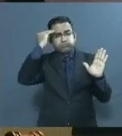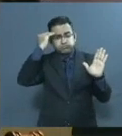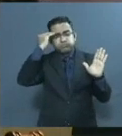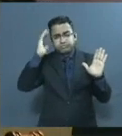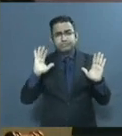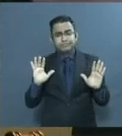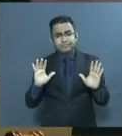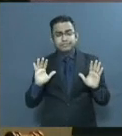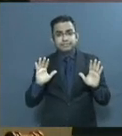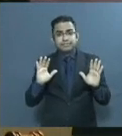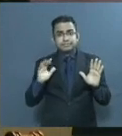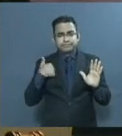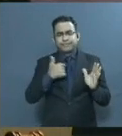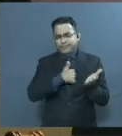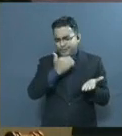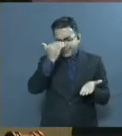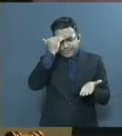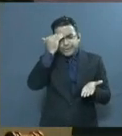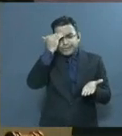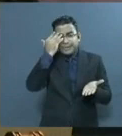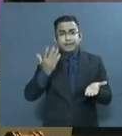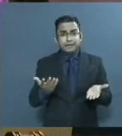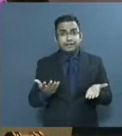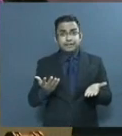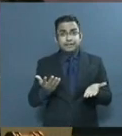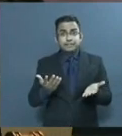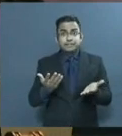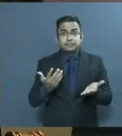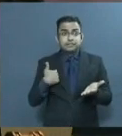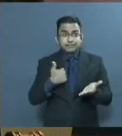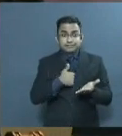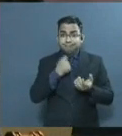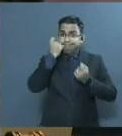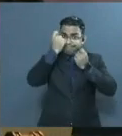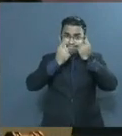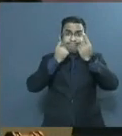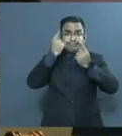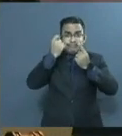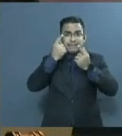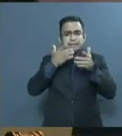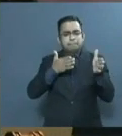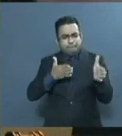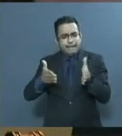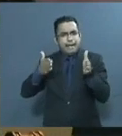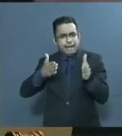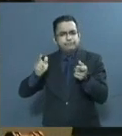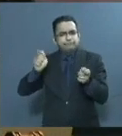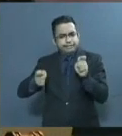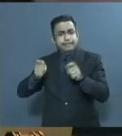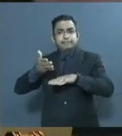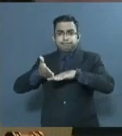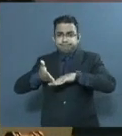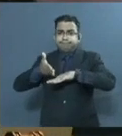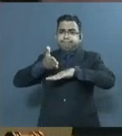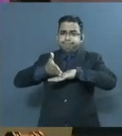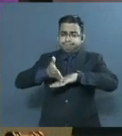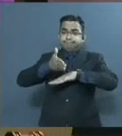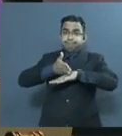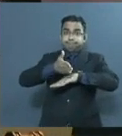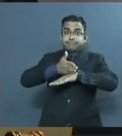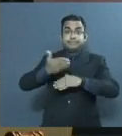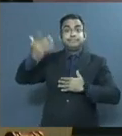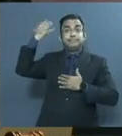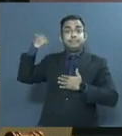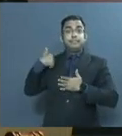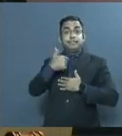Estamos conscientes de esta realidad y somos sensibles a ella. Lo hemos dicho en el pasado. Hemos